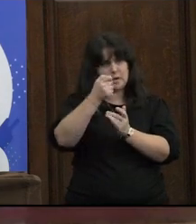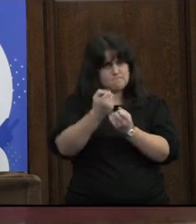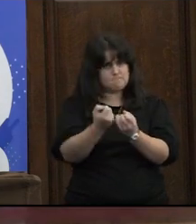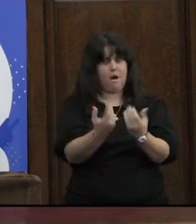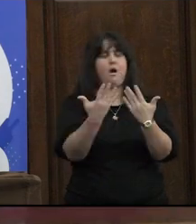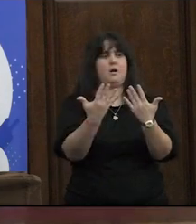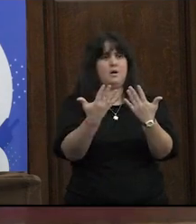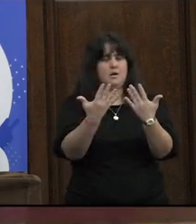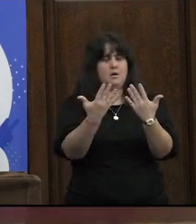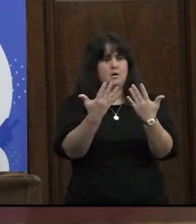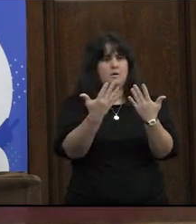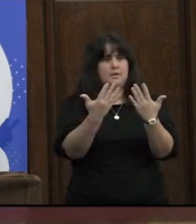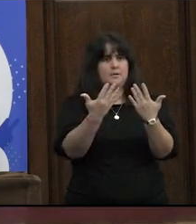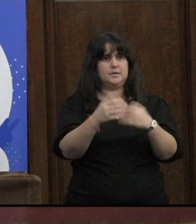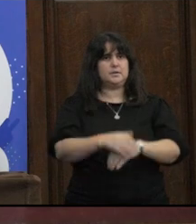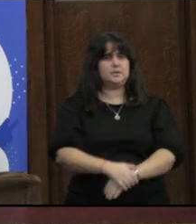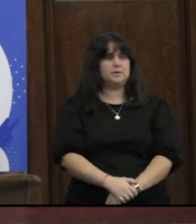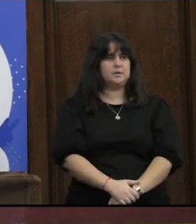impacto